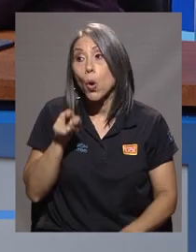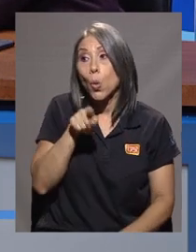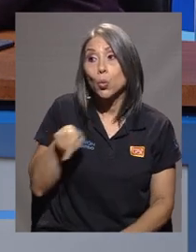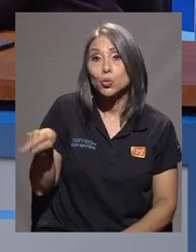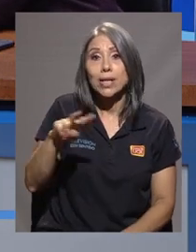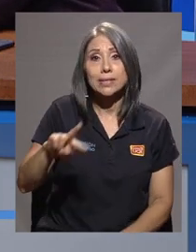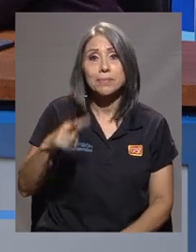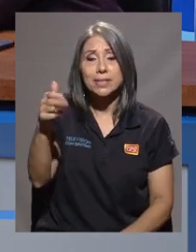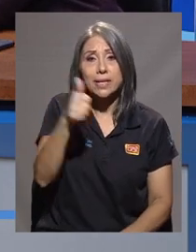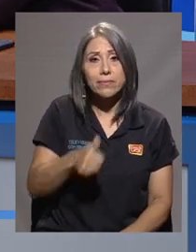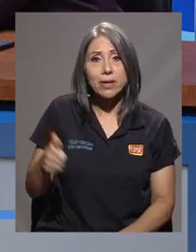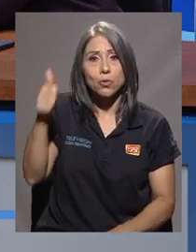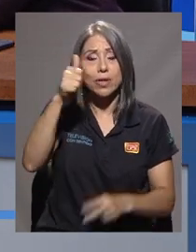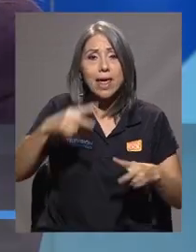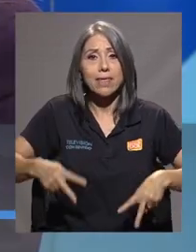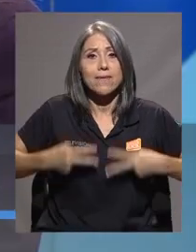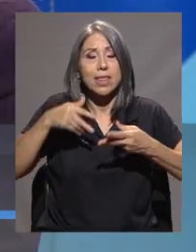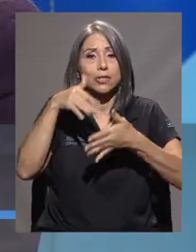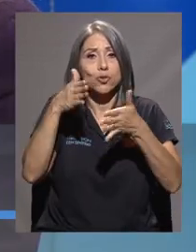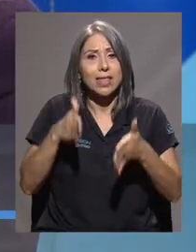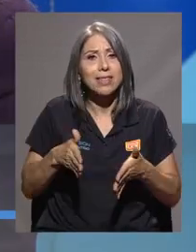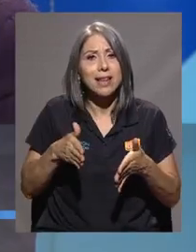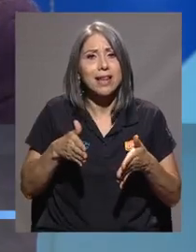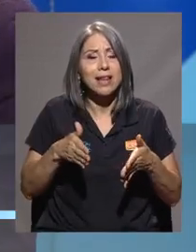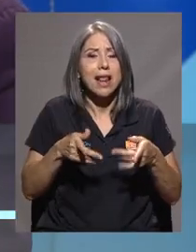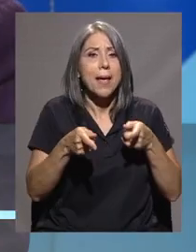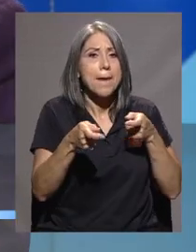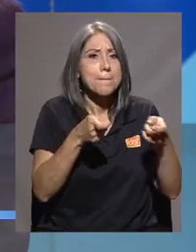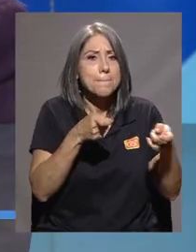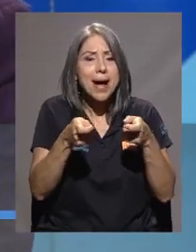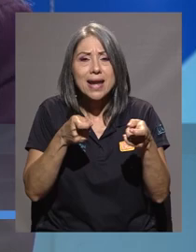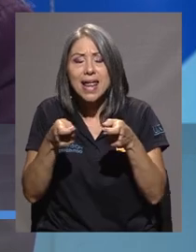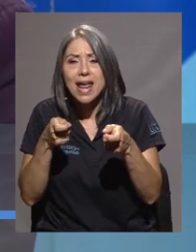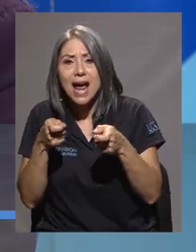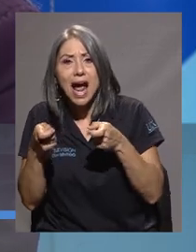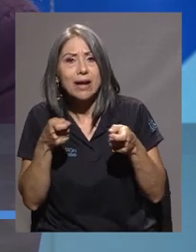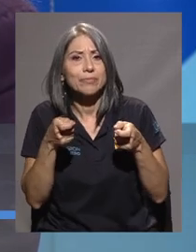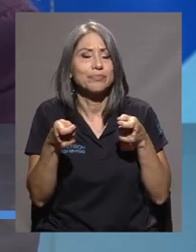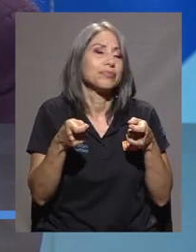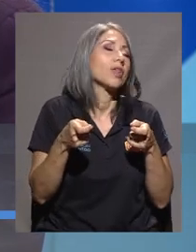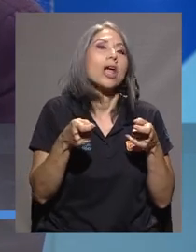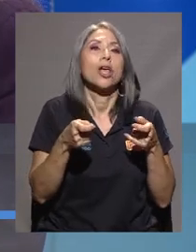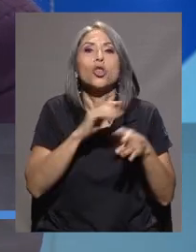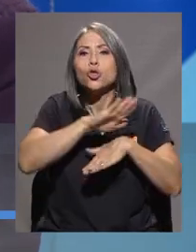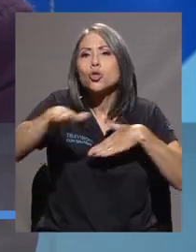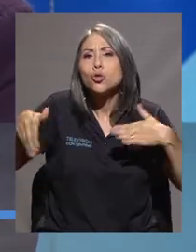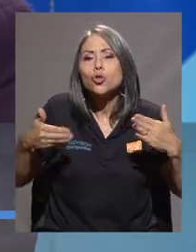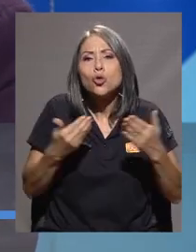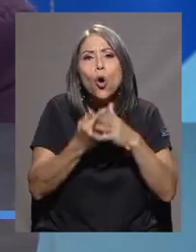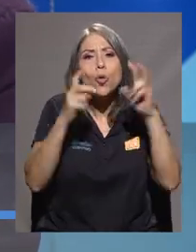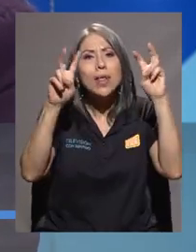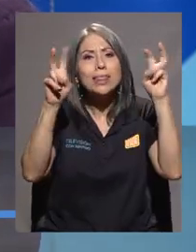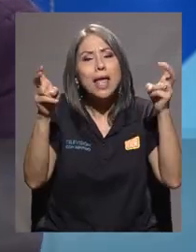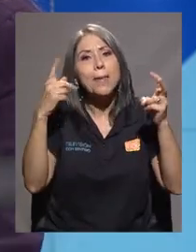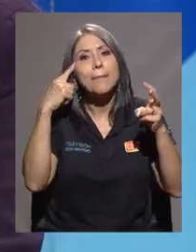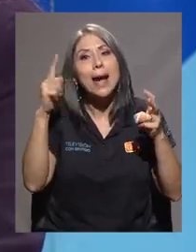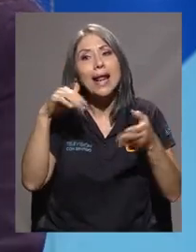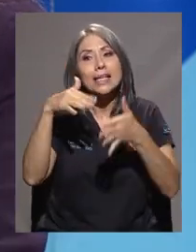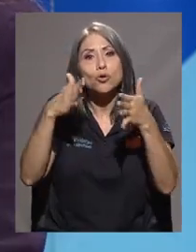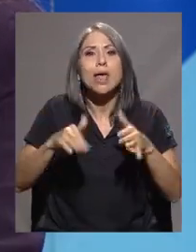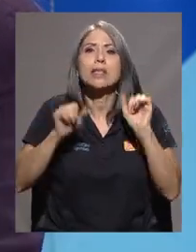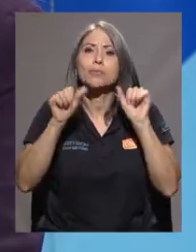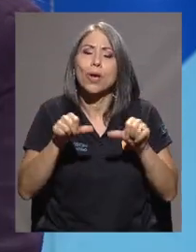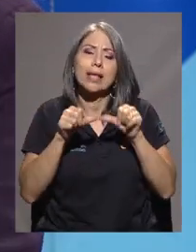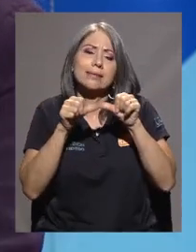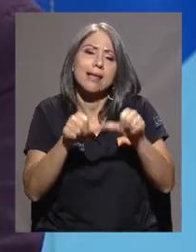todo prácticamente lo que es el conjunto de lo que logra de alguna manera la permanencia de nuestros estudiantes en la